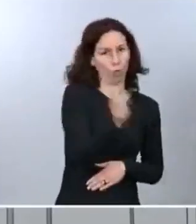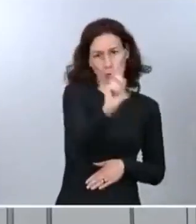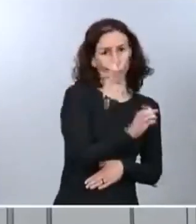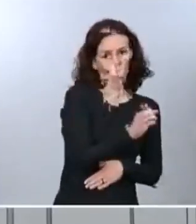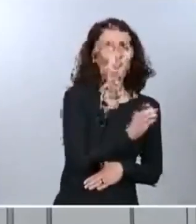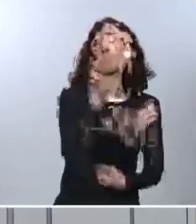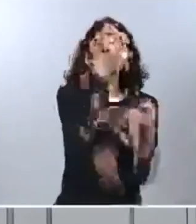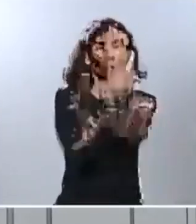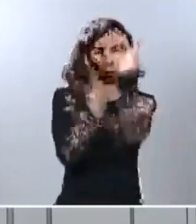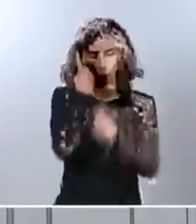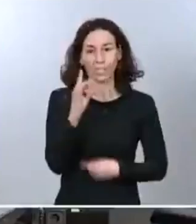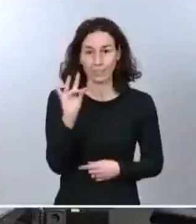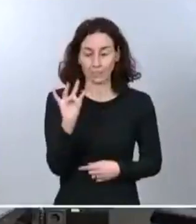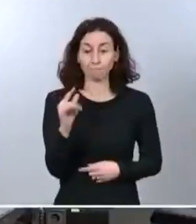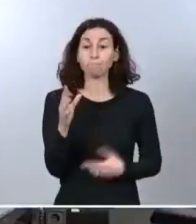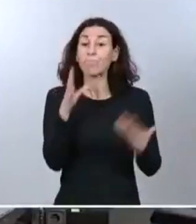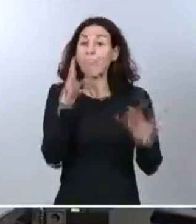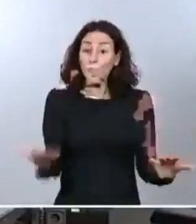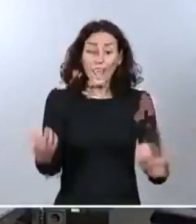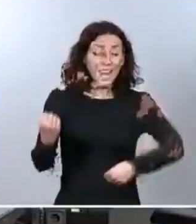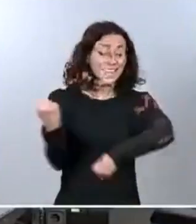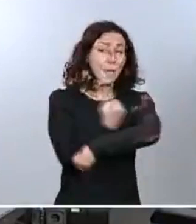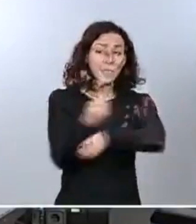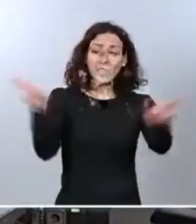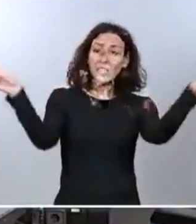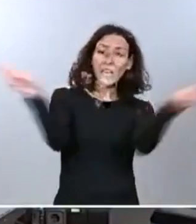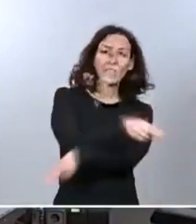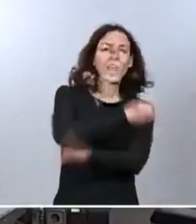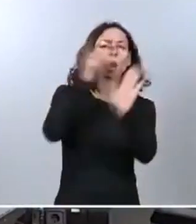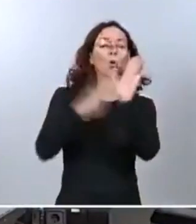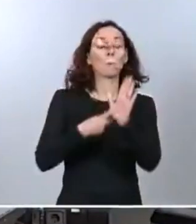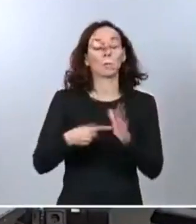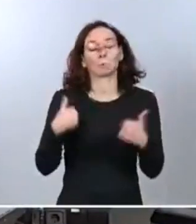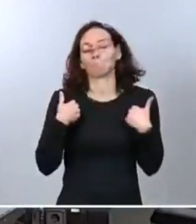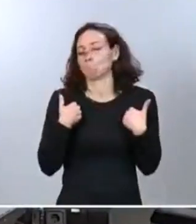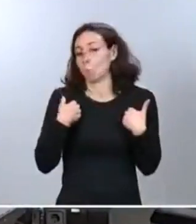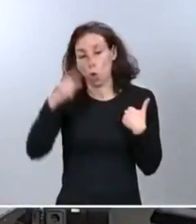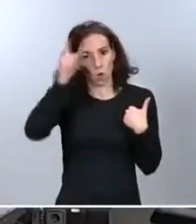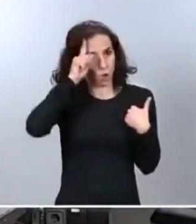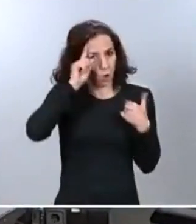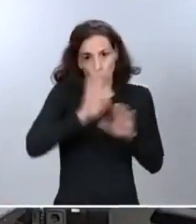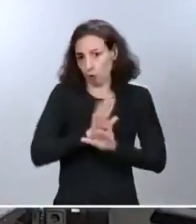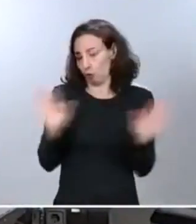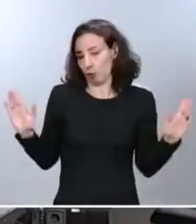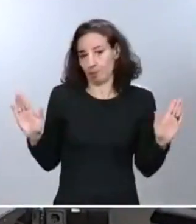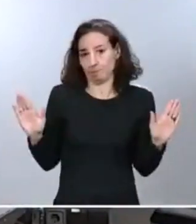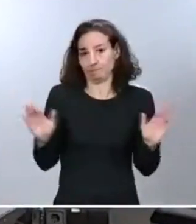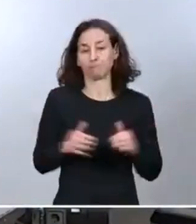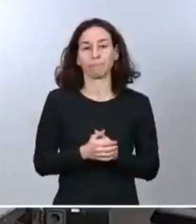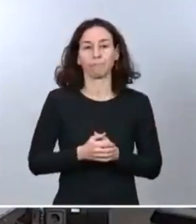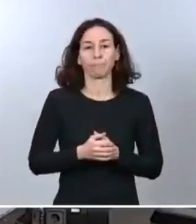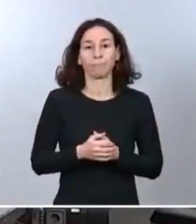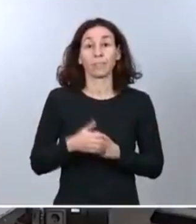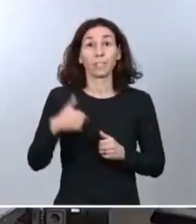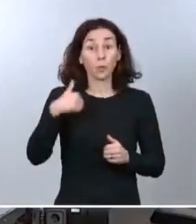¿Cancelar completamente las medidas? Eso ya no lo sé. Yo creo que las medidas que nosotros